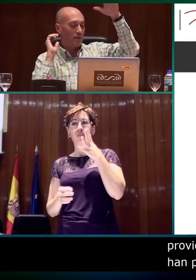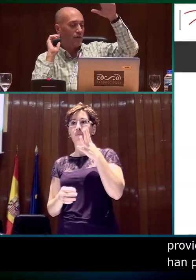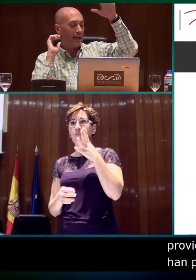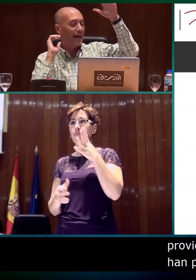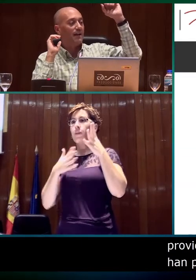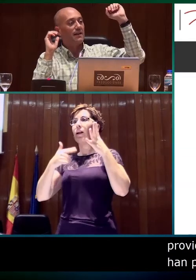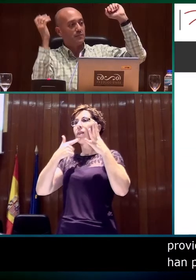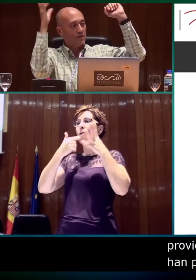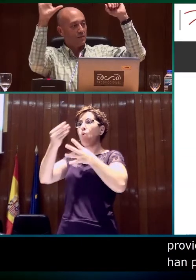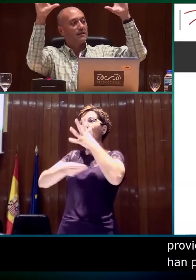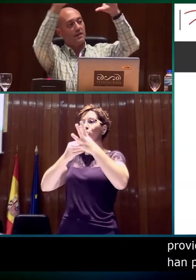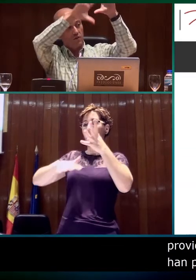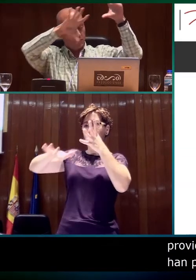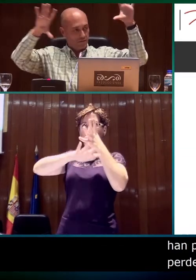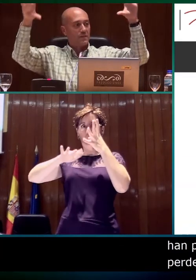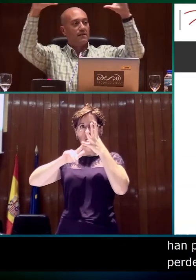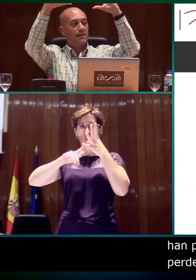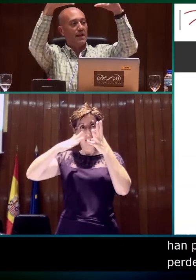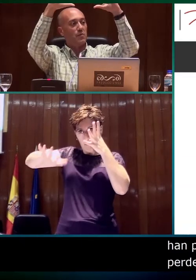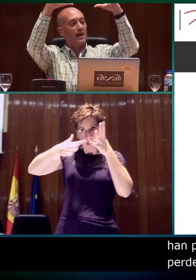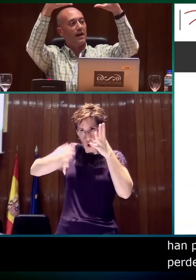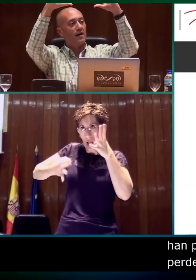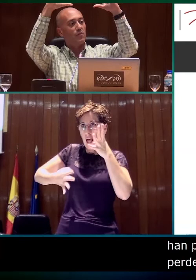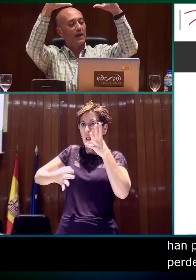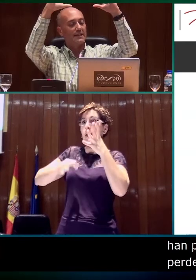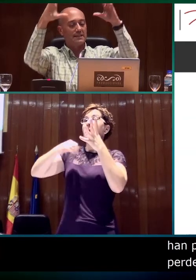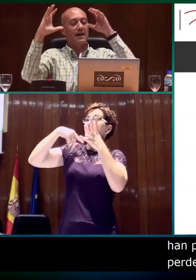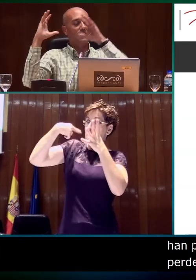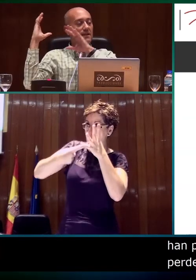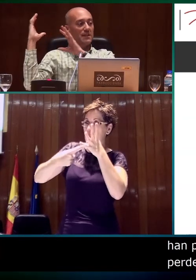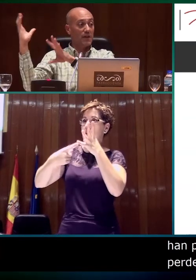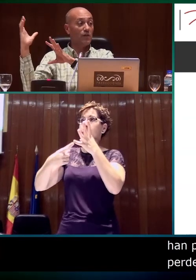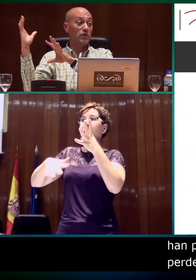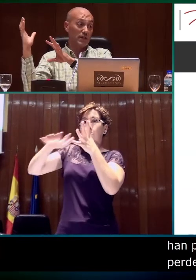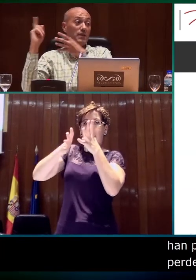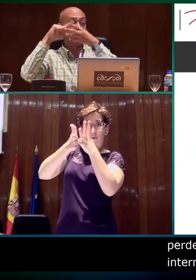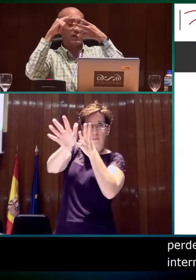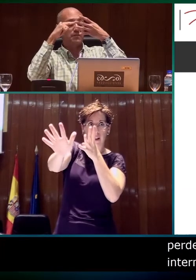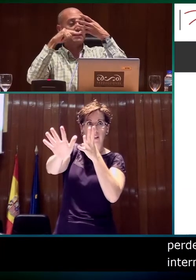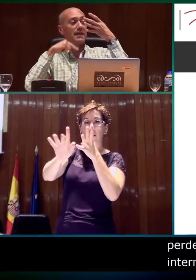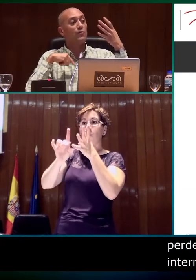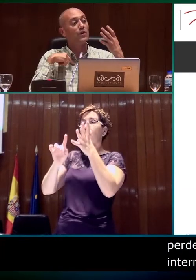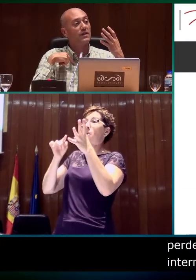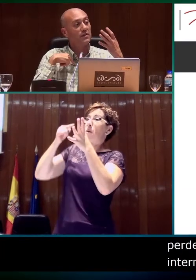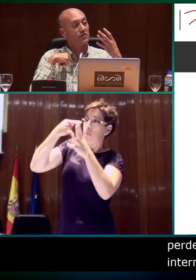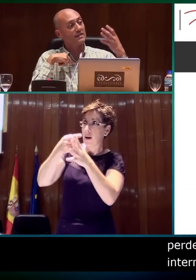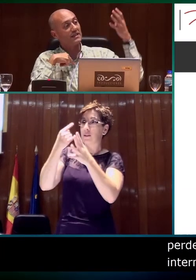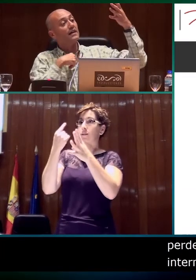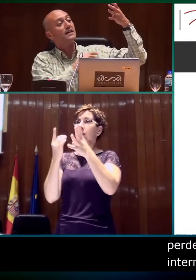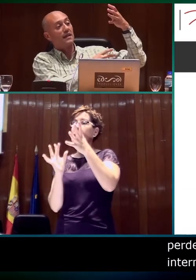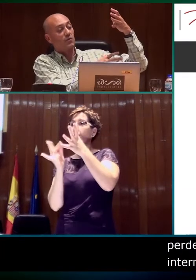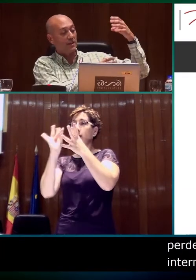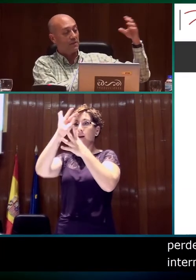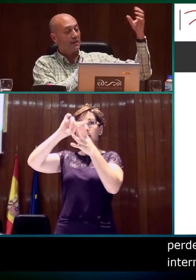espacio real, el espacio semántico de la propia boya lista y del espacio de los servicios que representa cada uno de los elementos lista,